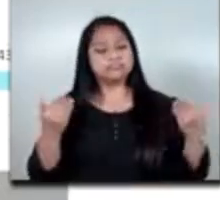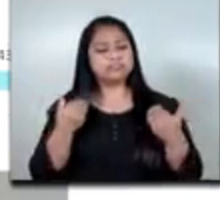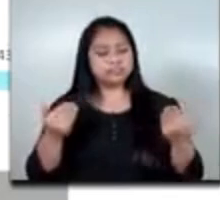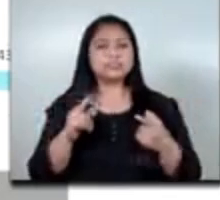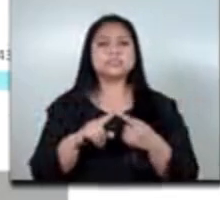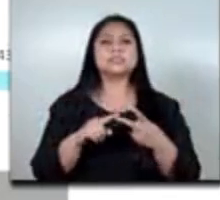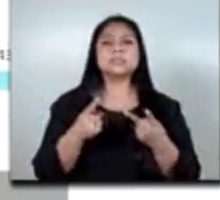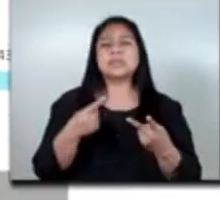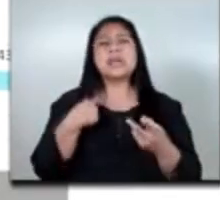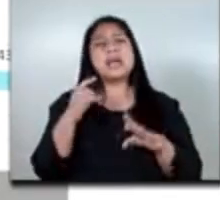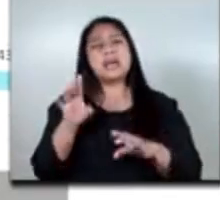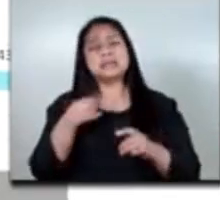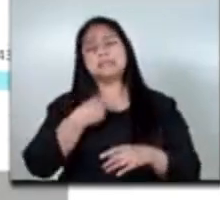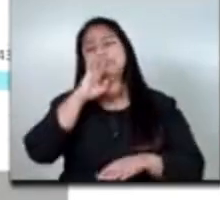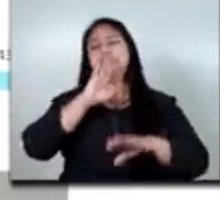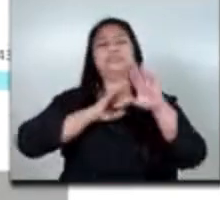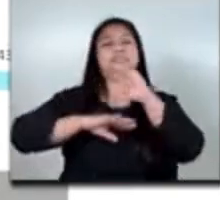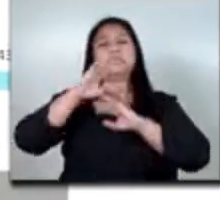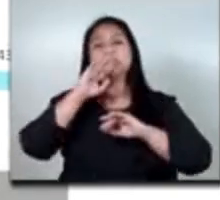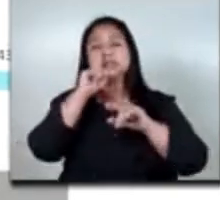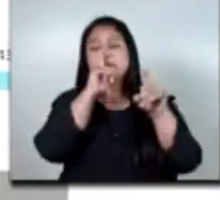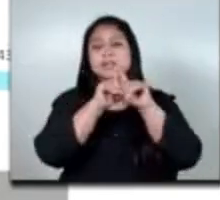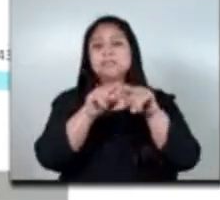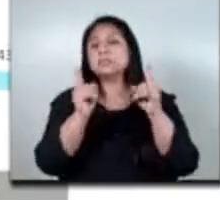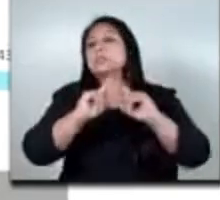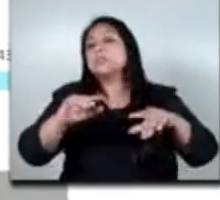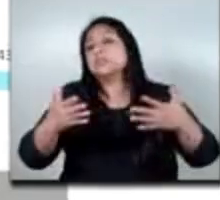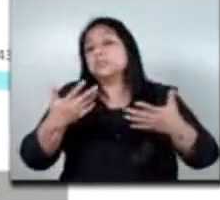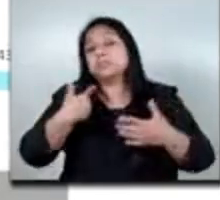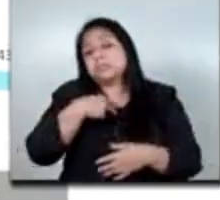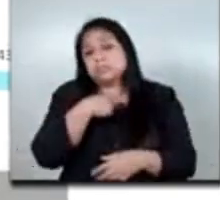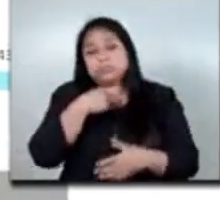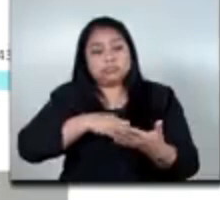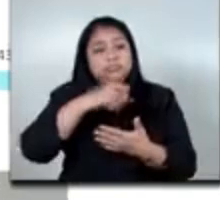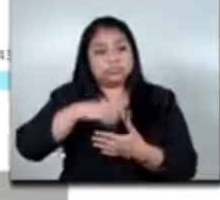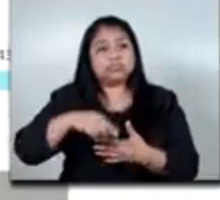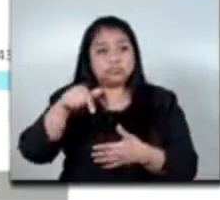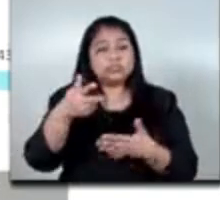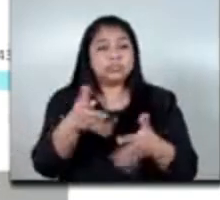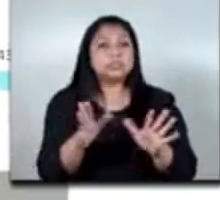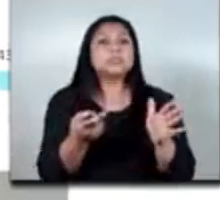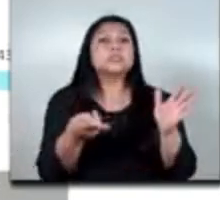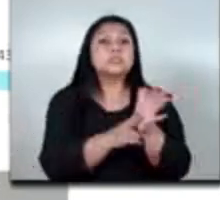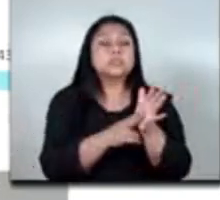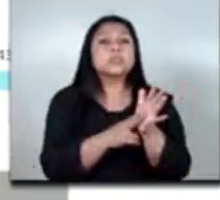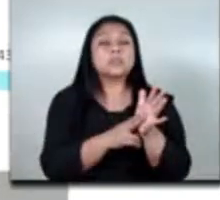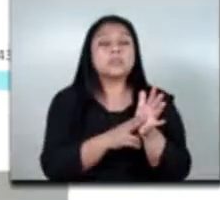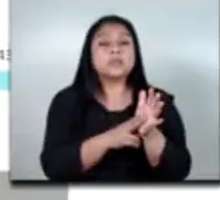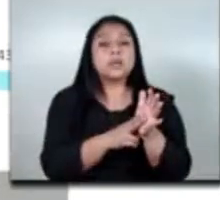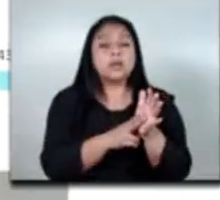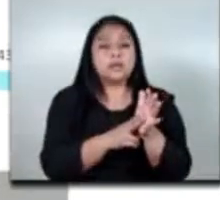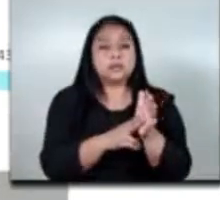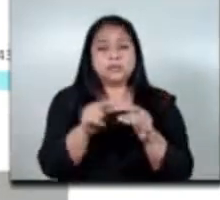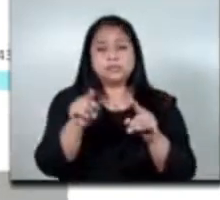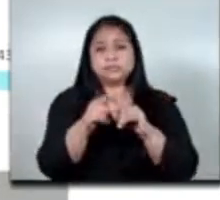también algunas decepciones pero hemos sabido afrontarlas es un programa como ustedes lo saben que está sujeto y eso perdón que es